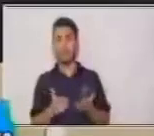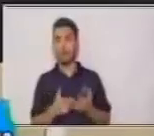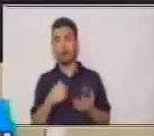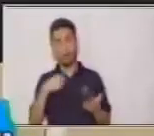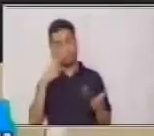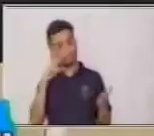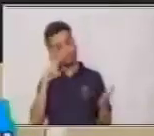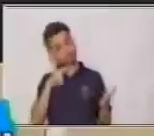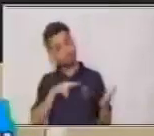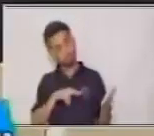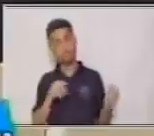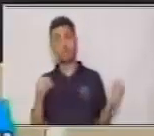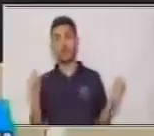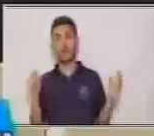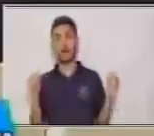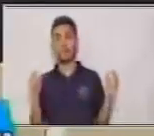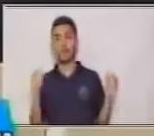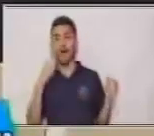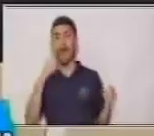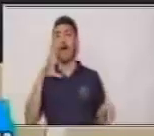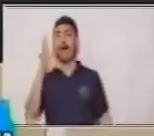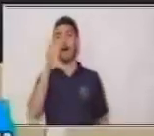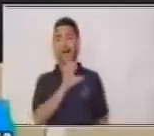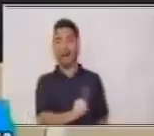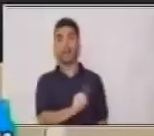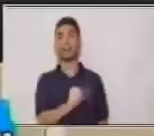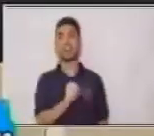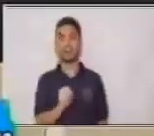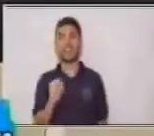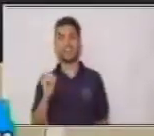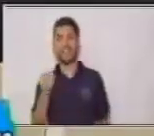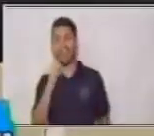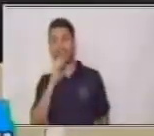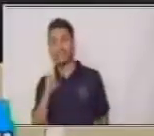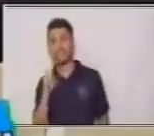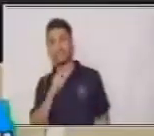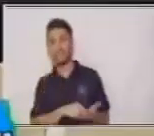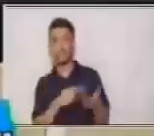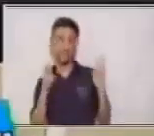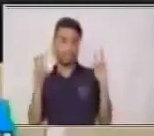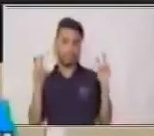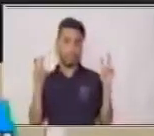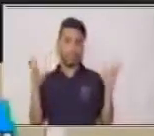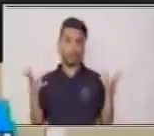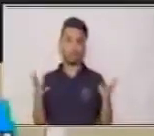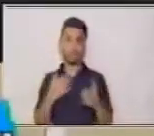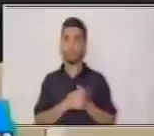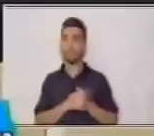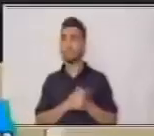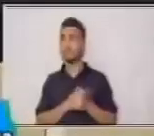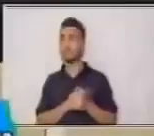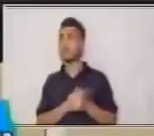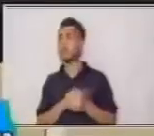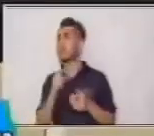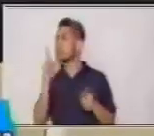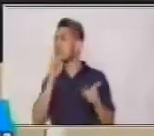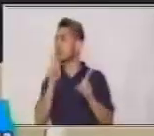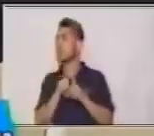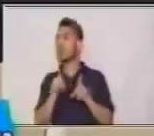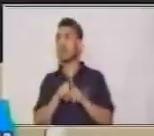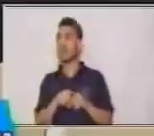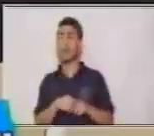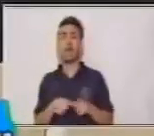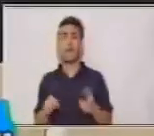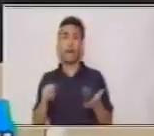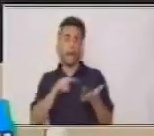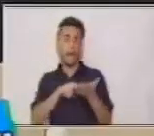leer de manera rápida y ya voy a determinar de qué se trata. Leer algo personal en la vía pública. No